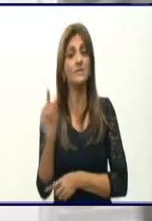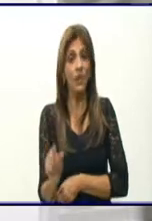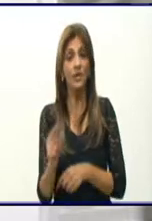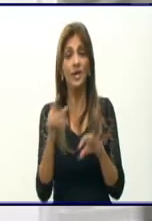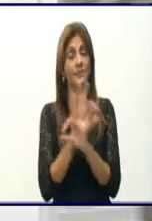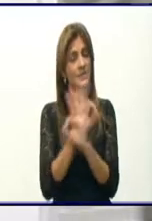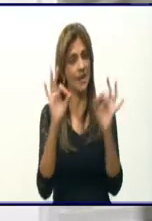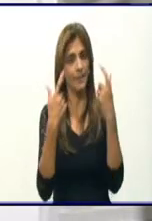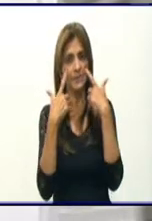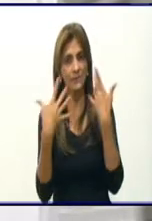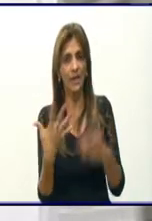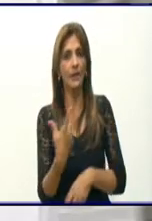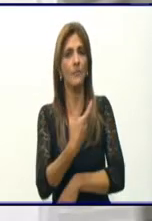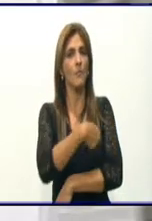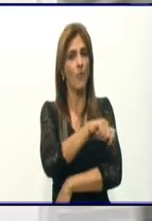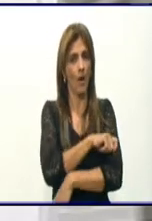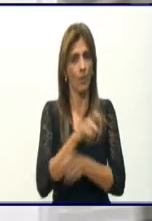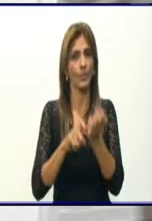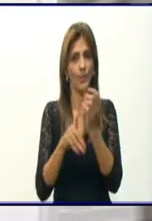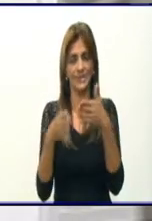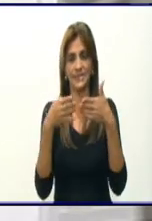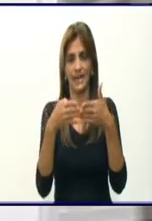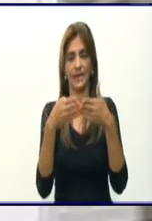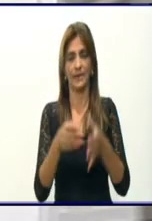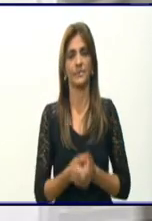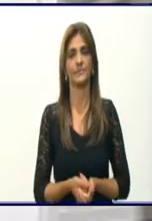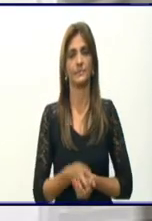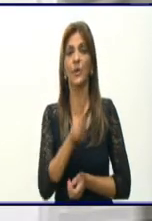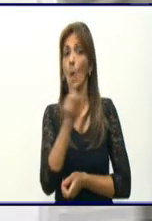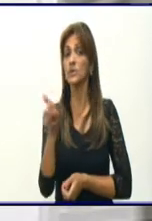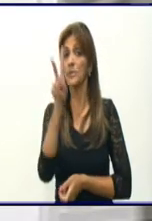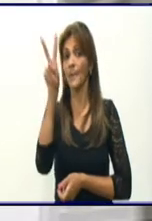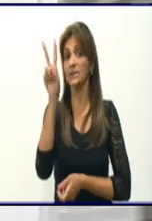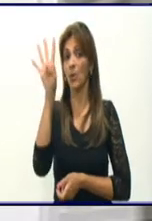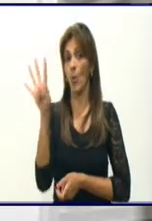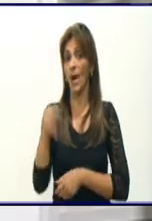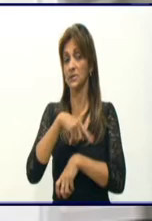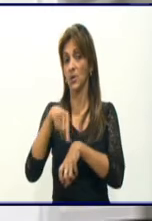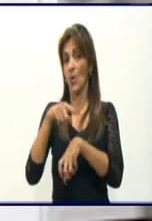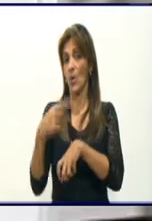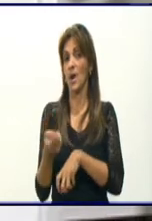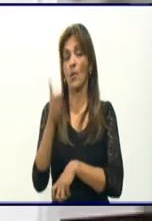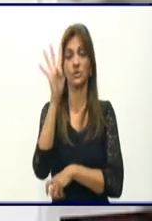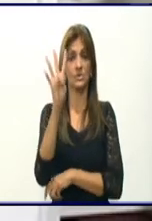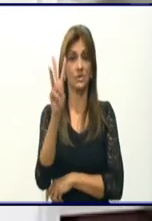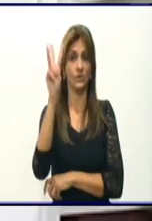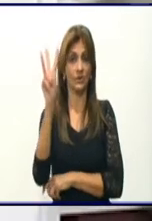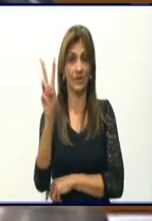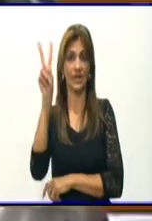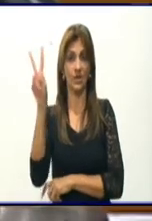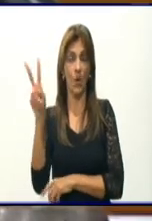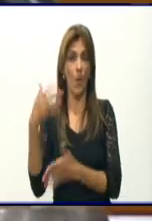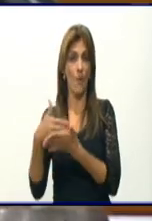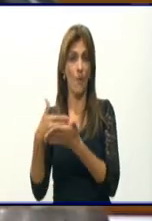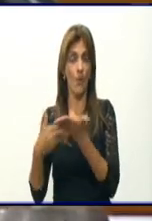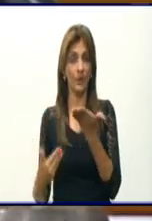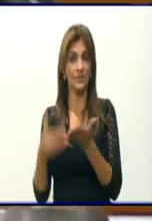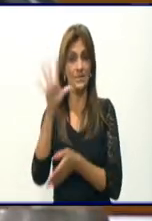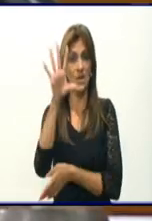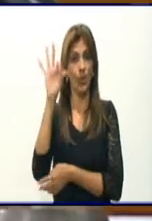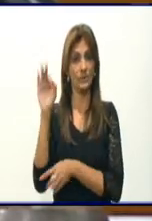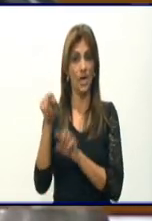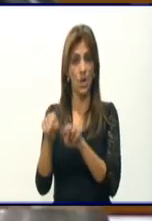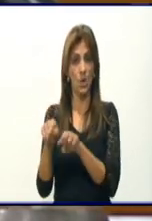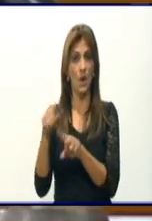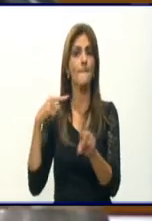Pueblo de Granma que nos asiste. Bien, en las últimas 24 horas de las 432 muestras recibidas, 58 de ellas